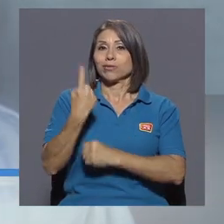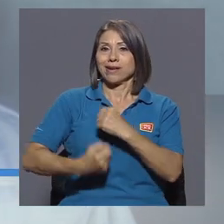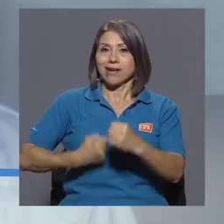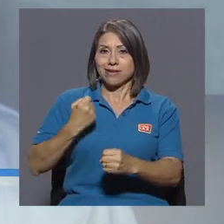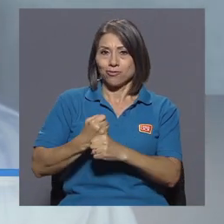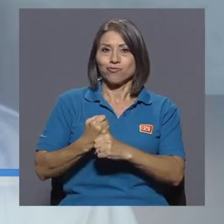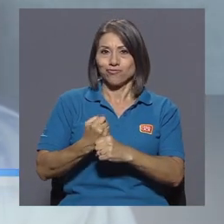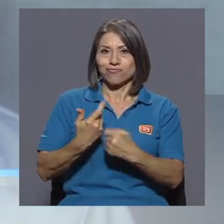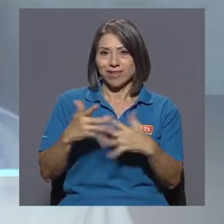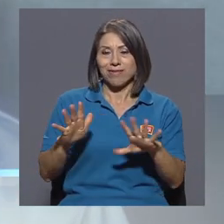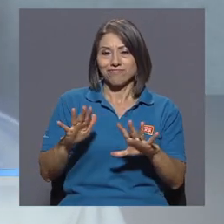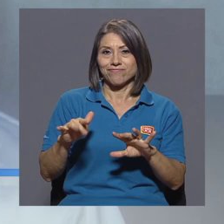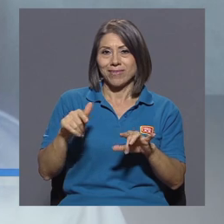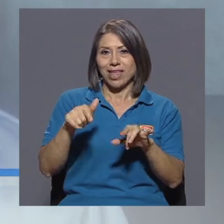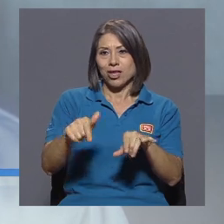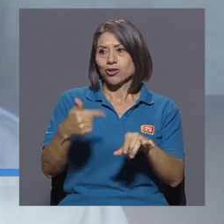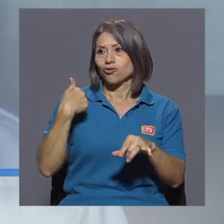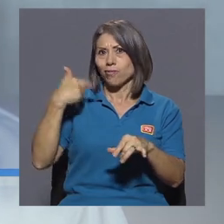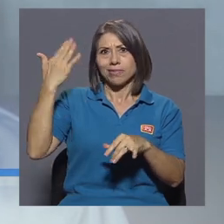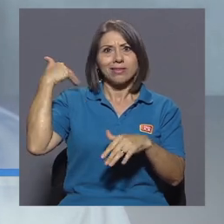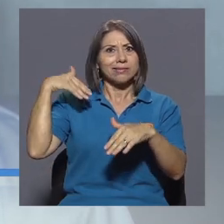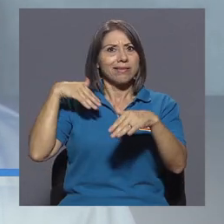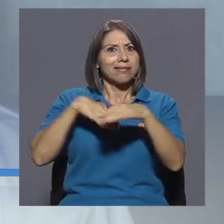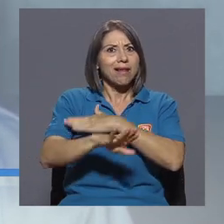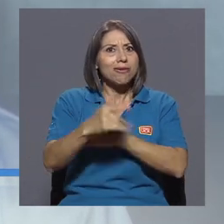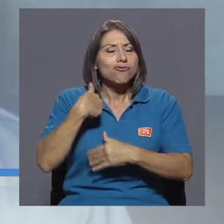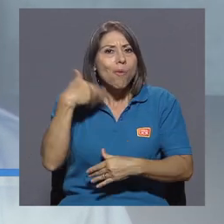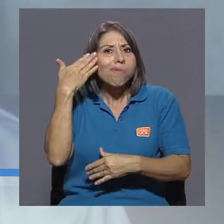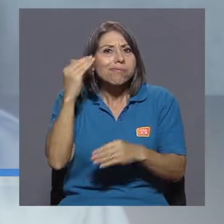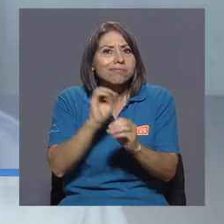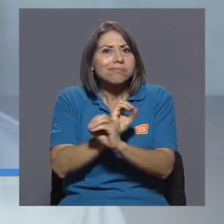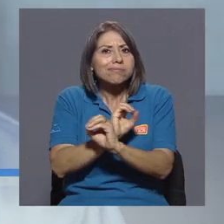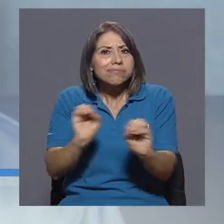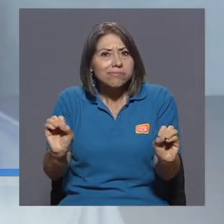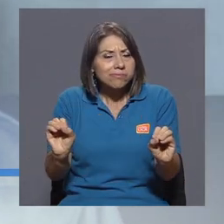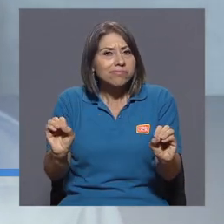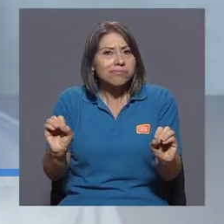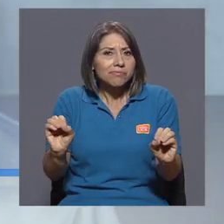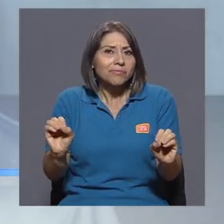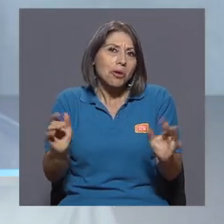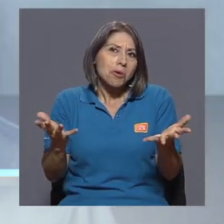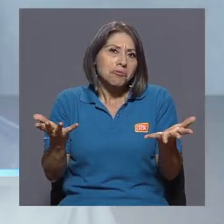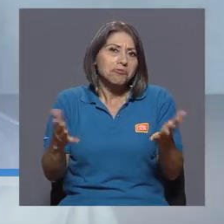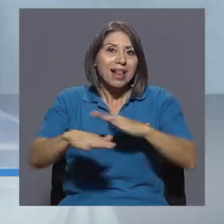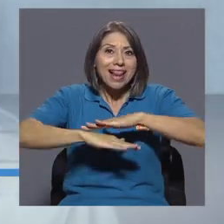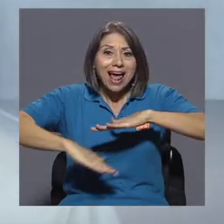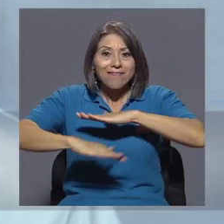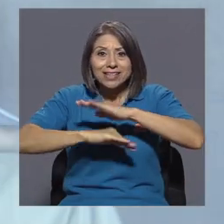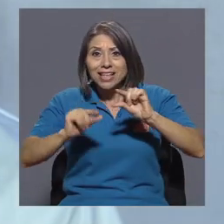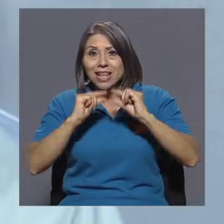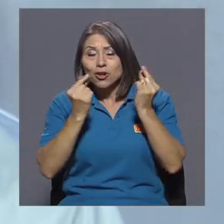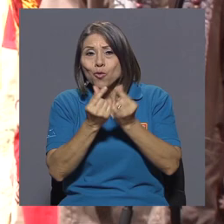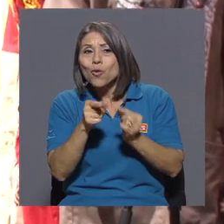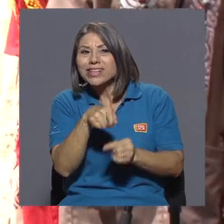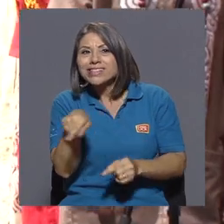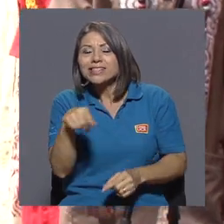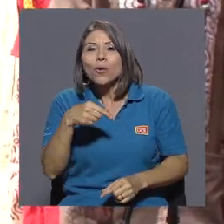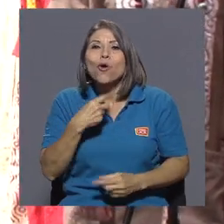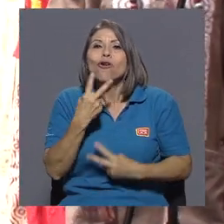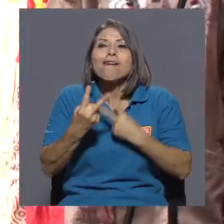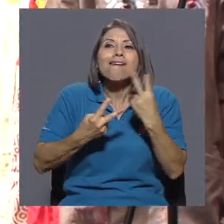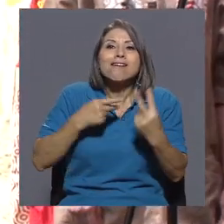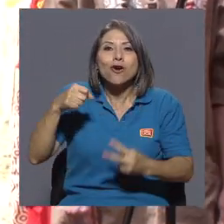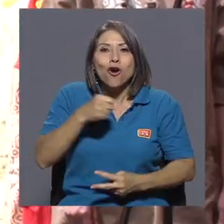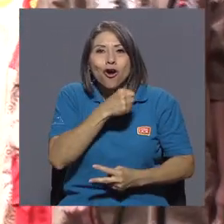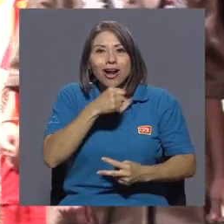entré digamos que sin saber prácticamente nada y bueno, como la base del grupo es coral, entonces principalmente